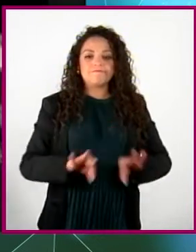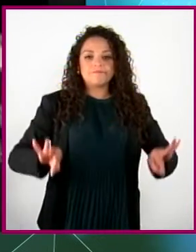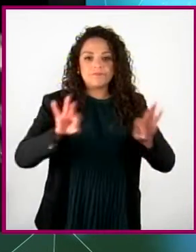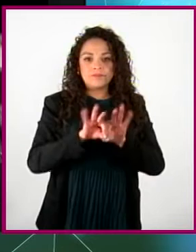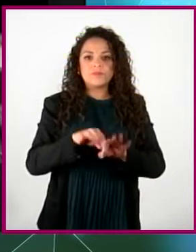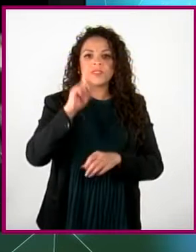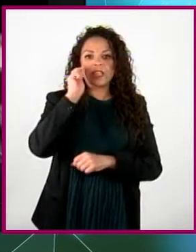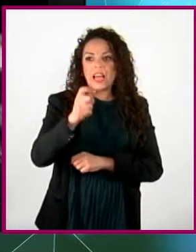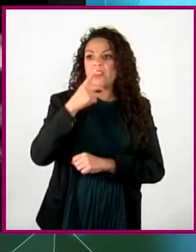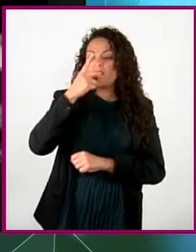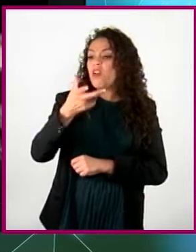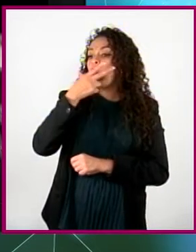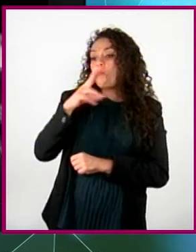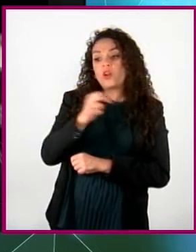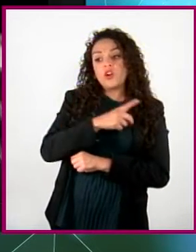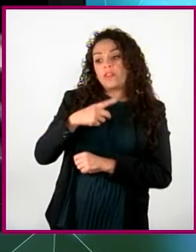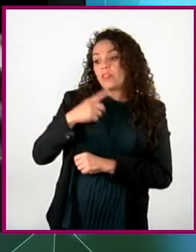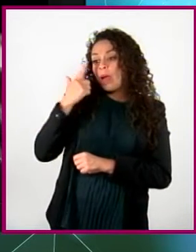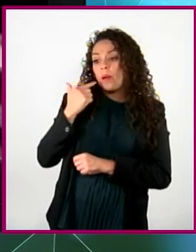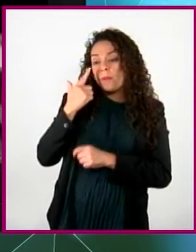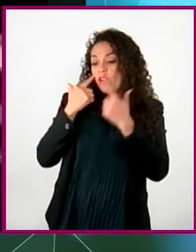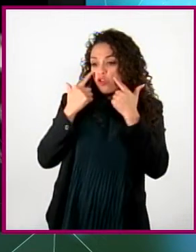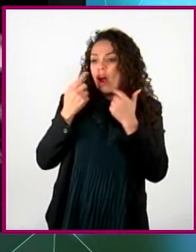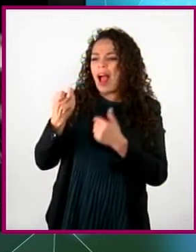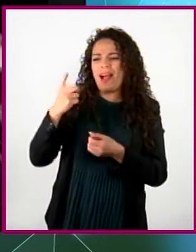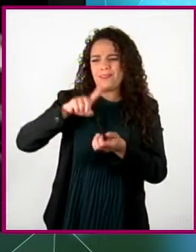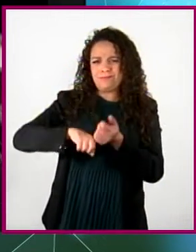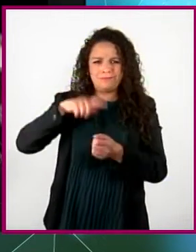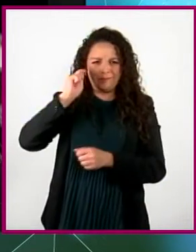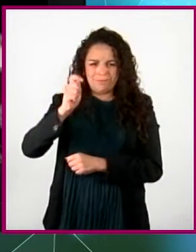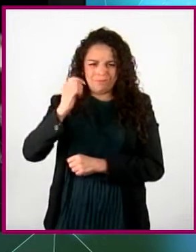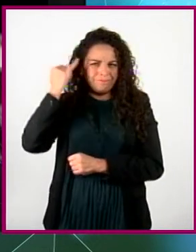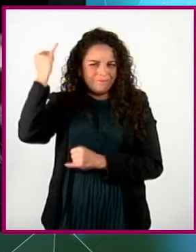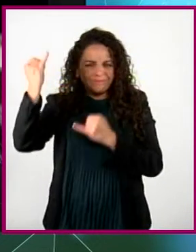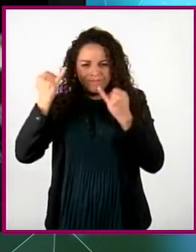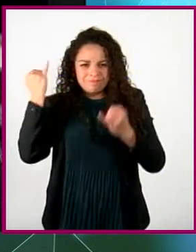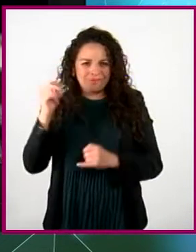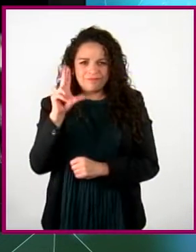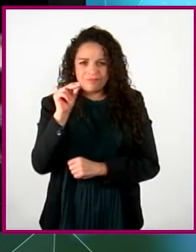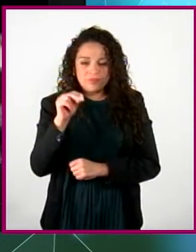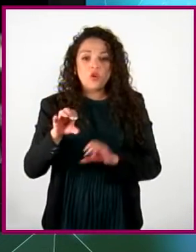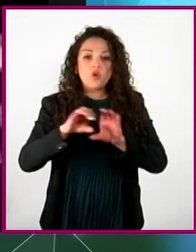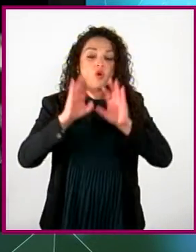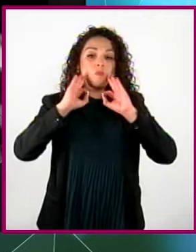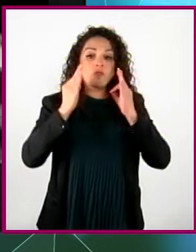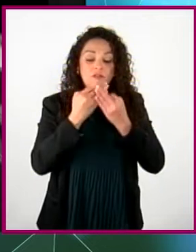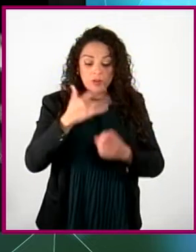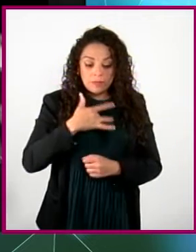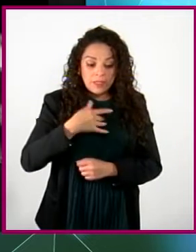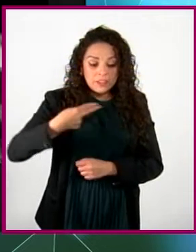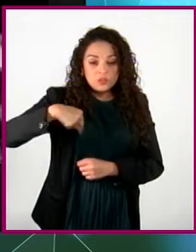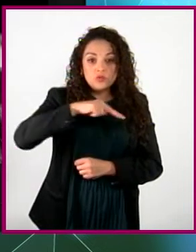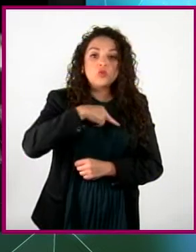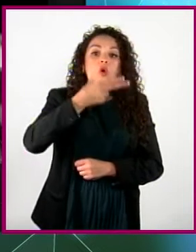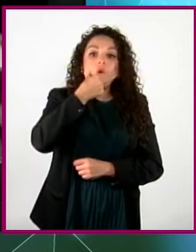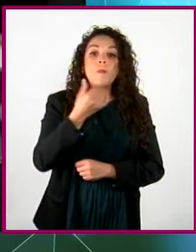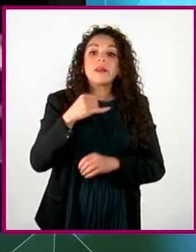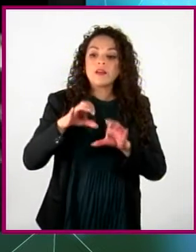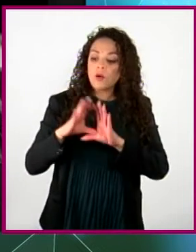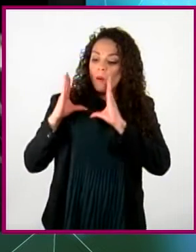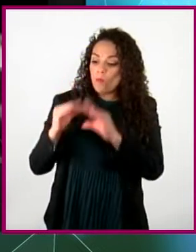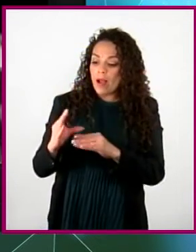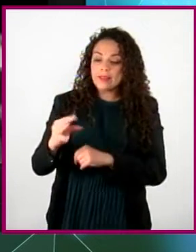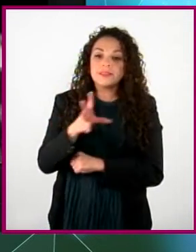no lloran en nuestras sociedades, pero sobre todo de la forma en que nos vivimos como hombres y en la forma en la que educamos a nuestros hijos,